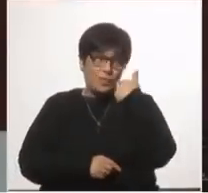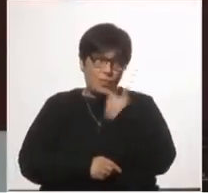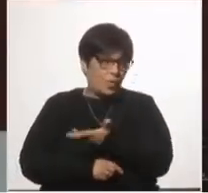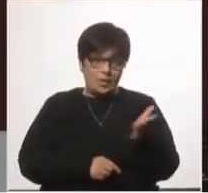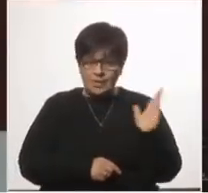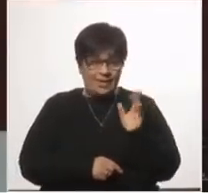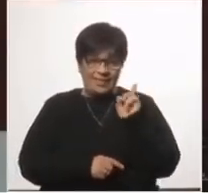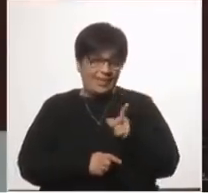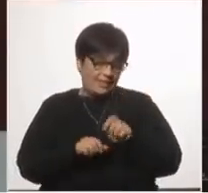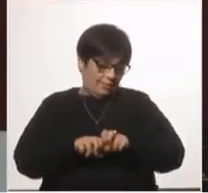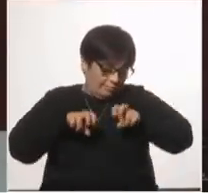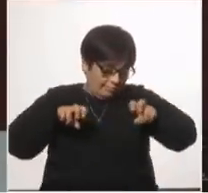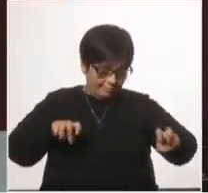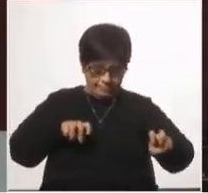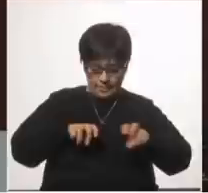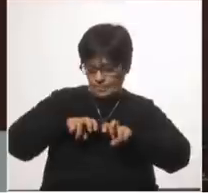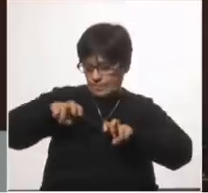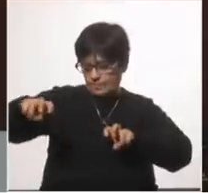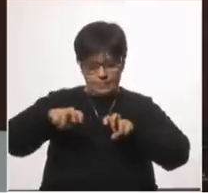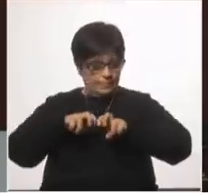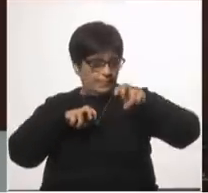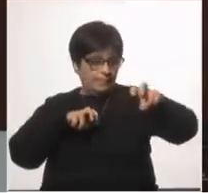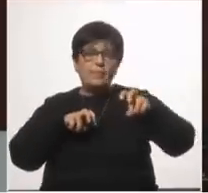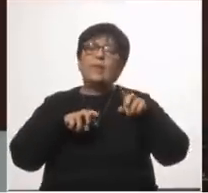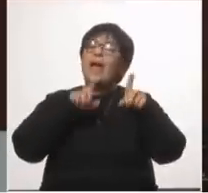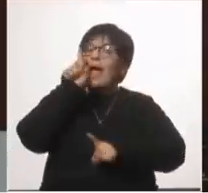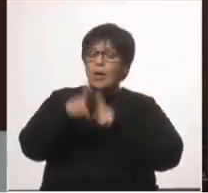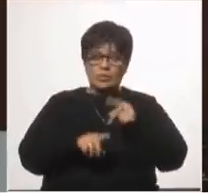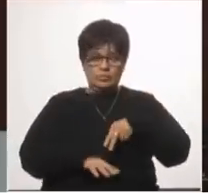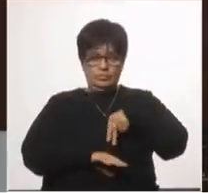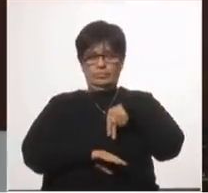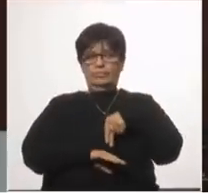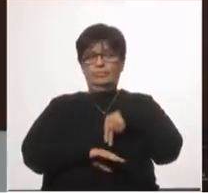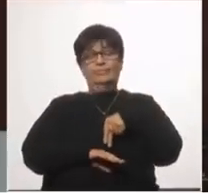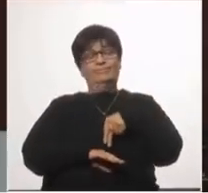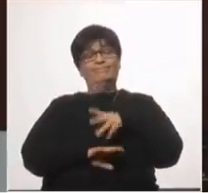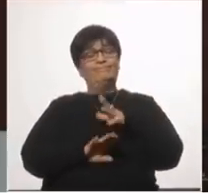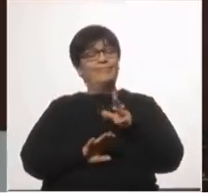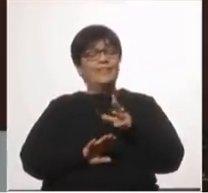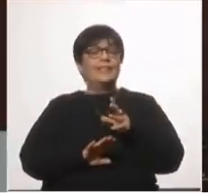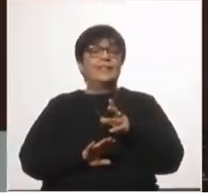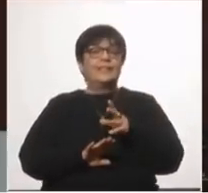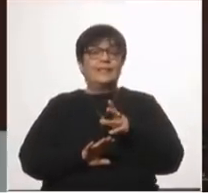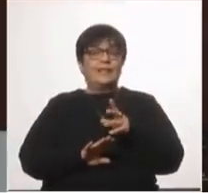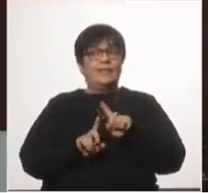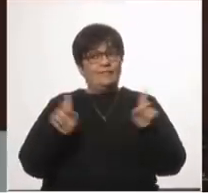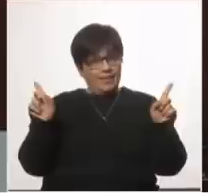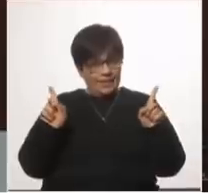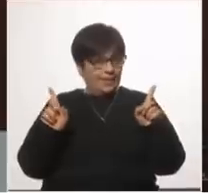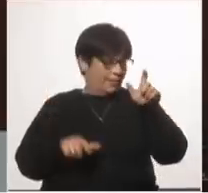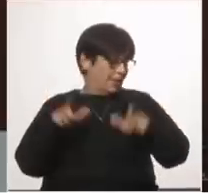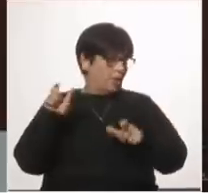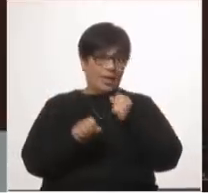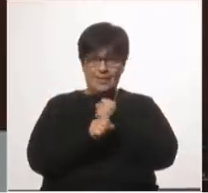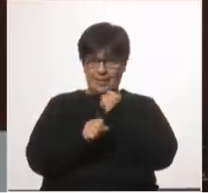las medidas de distanciamiento y quienes estén parados a excepción de quienes están haciendo su trabajo